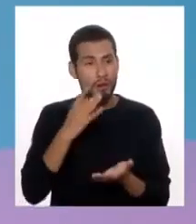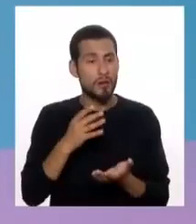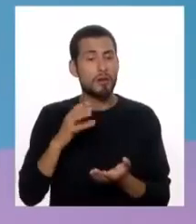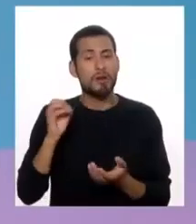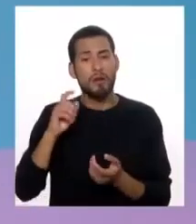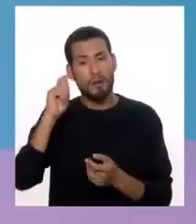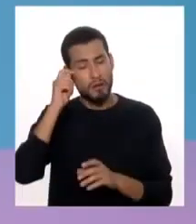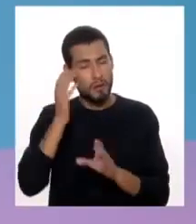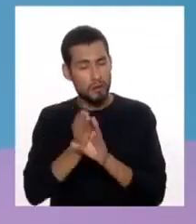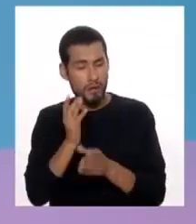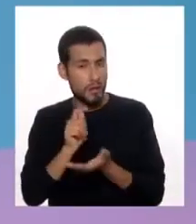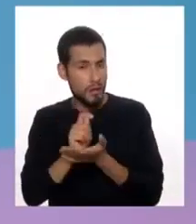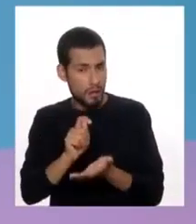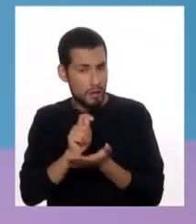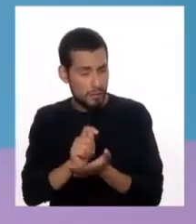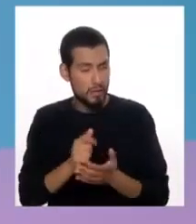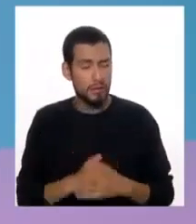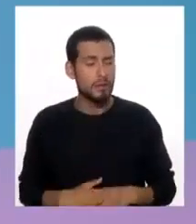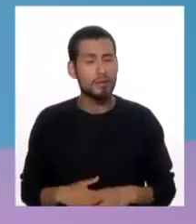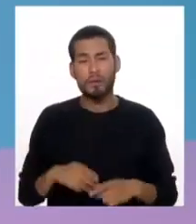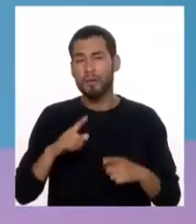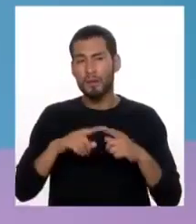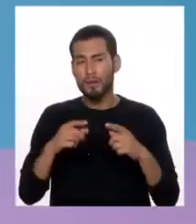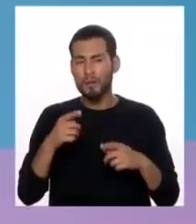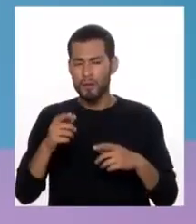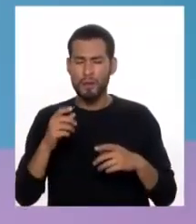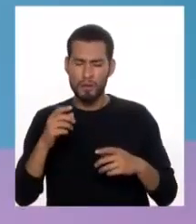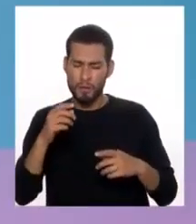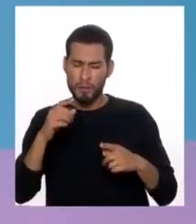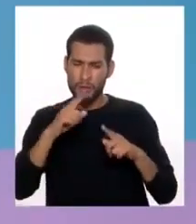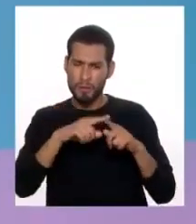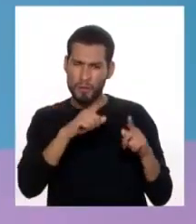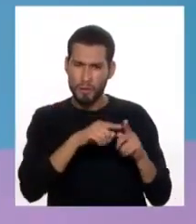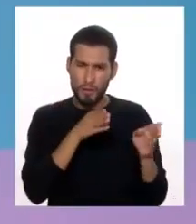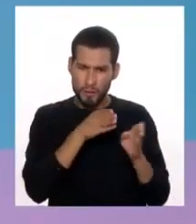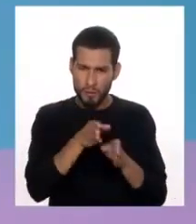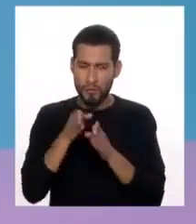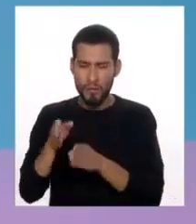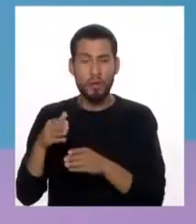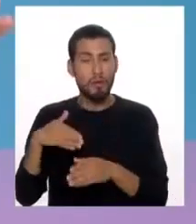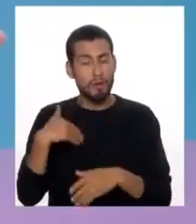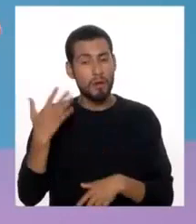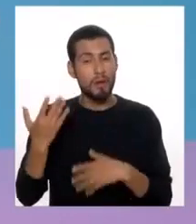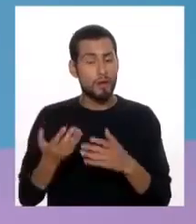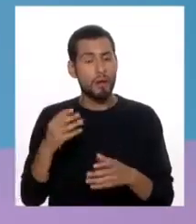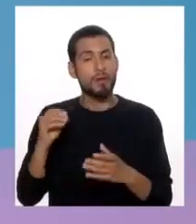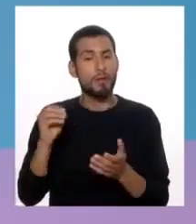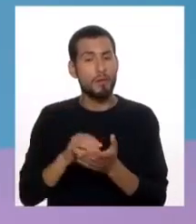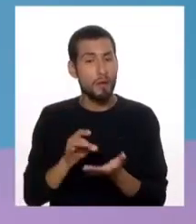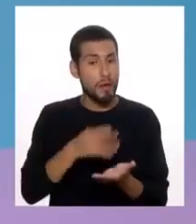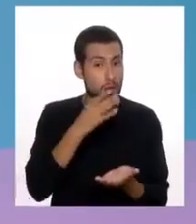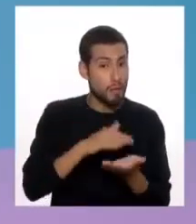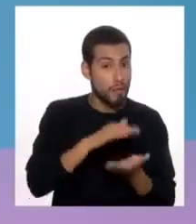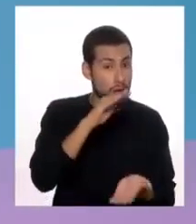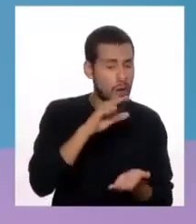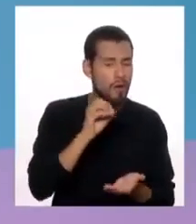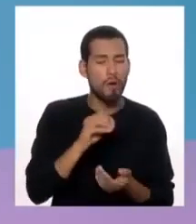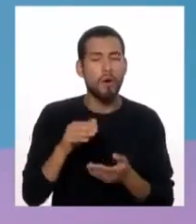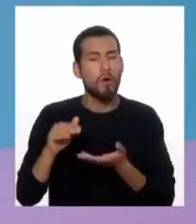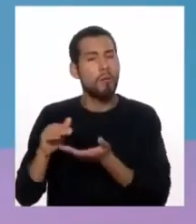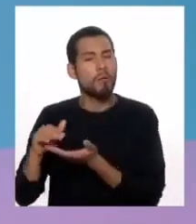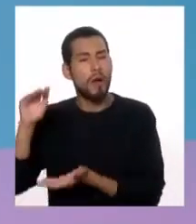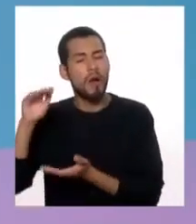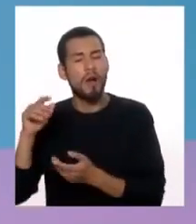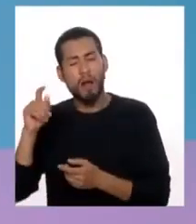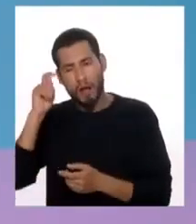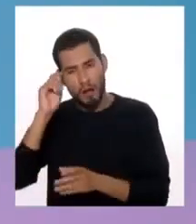psicoterapia, y determinados cuadros por su naturaleza podrían requerir más medicación o más psicoterapia. Lo